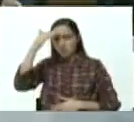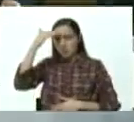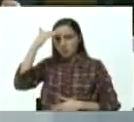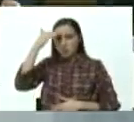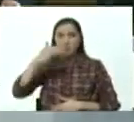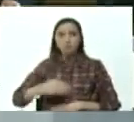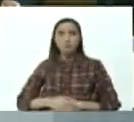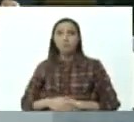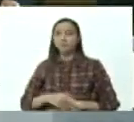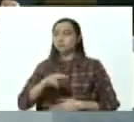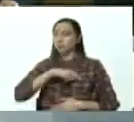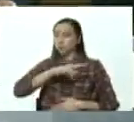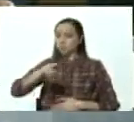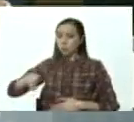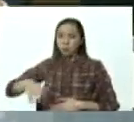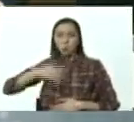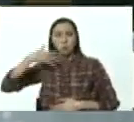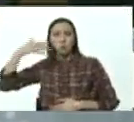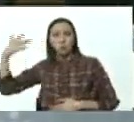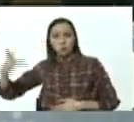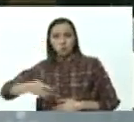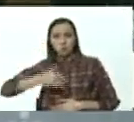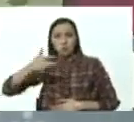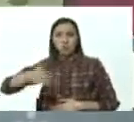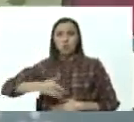del cual nosotros nos sentimos muy orgullosos